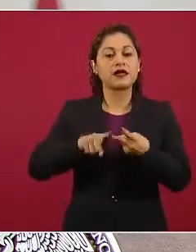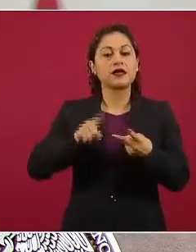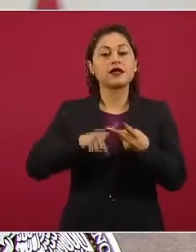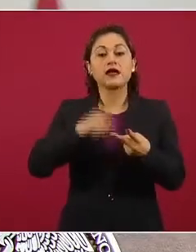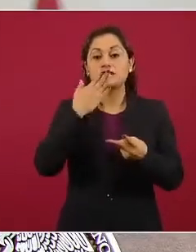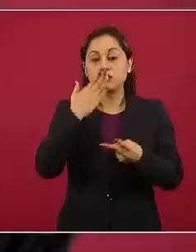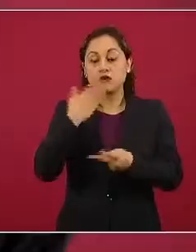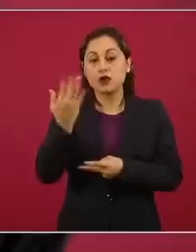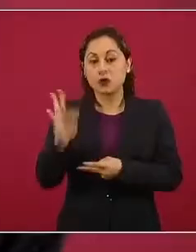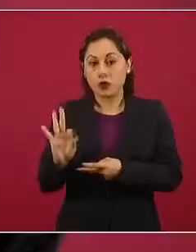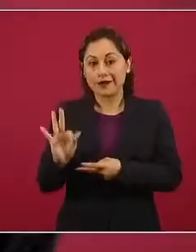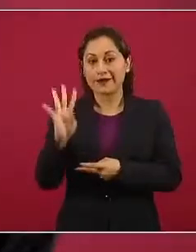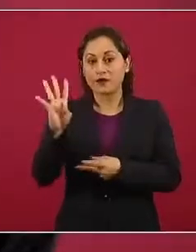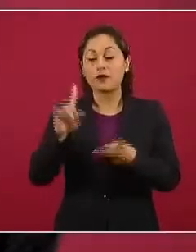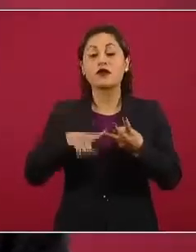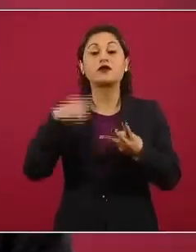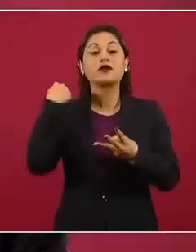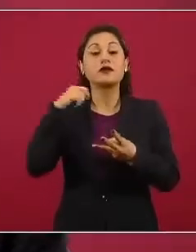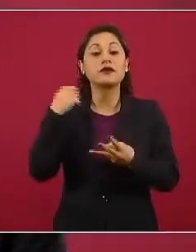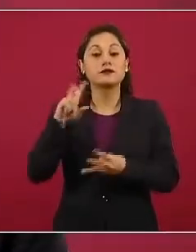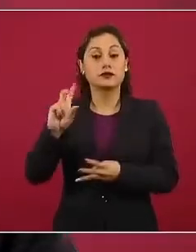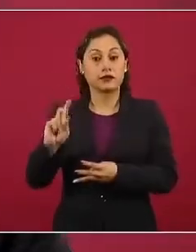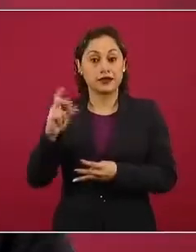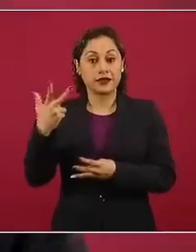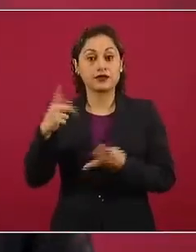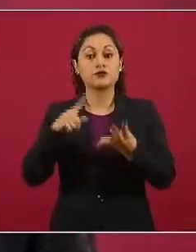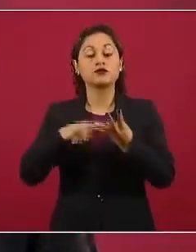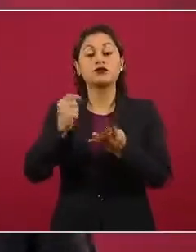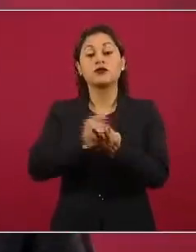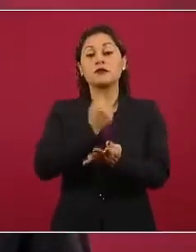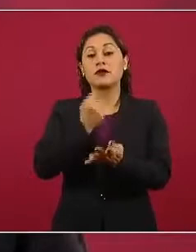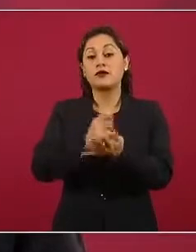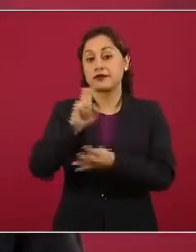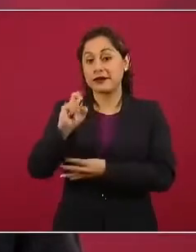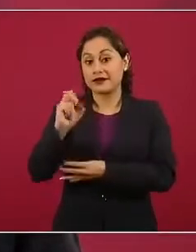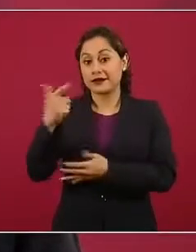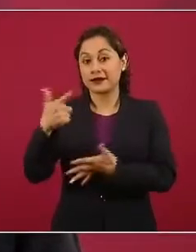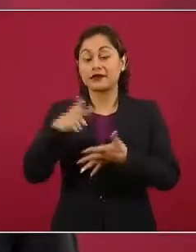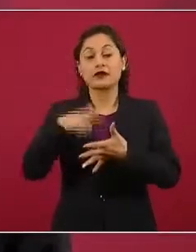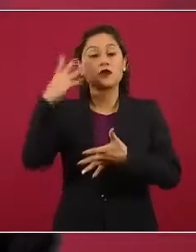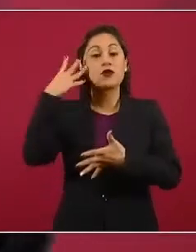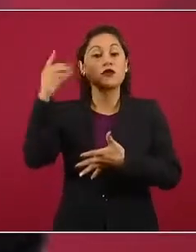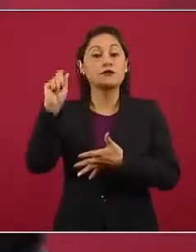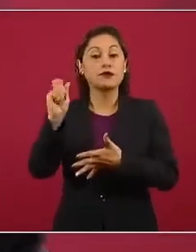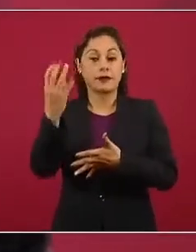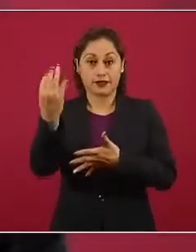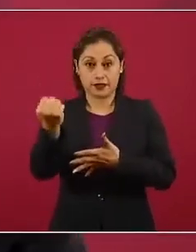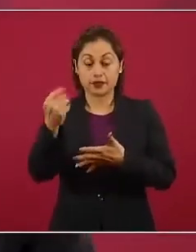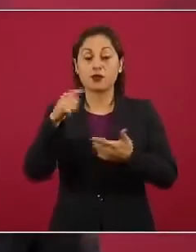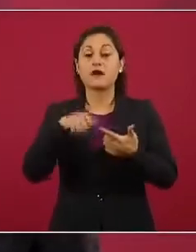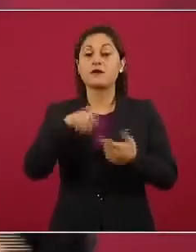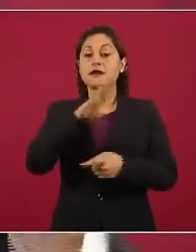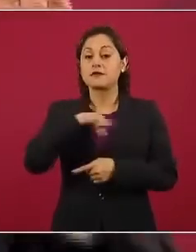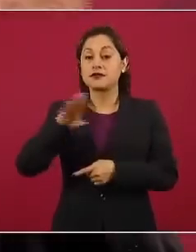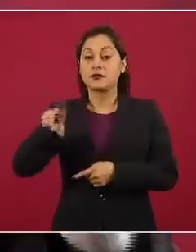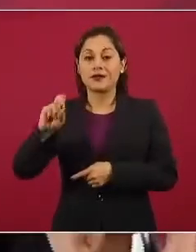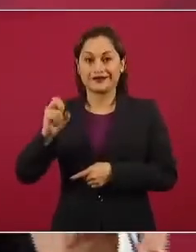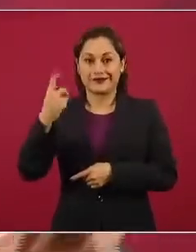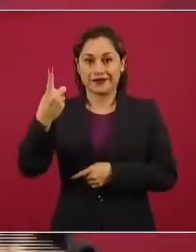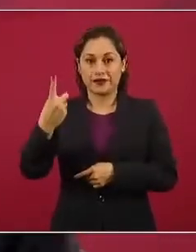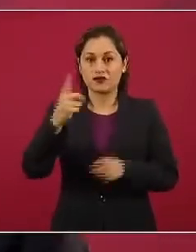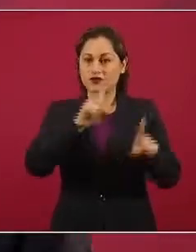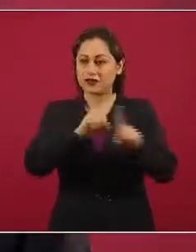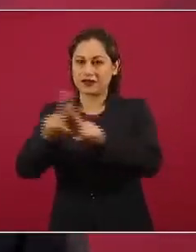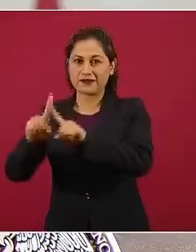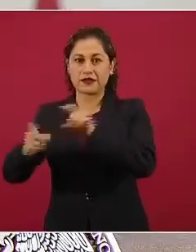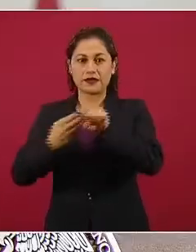con 44, Tabasco con 38, Tamaulipas 37, Colima 29, Michoacán 31 personas. Hasta el